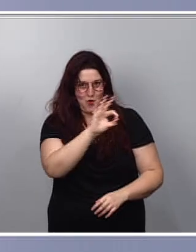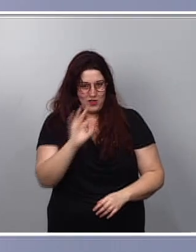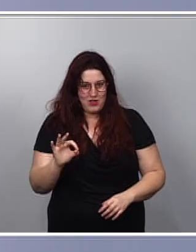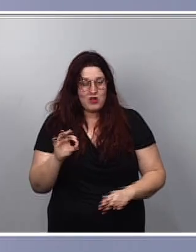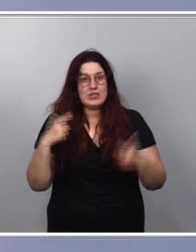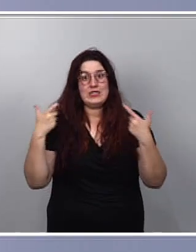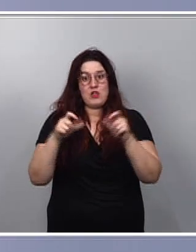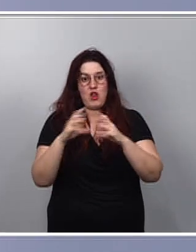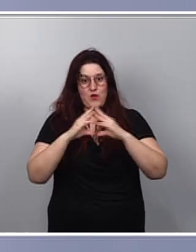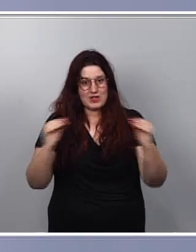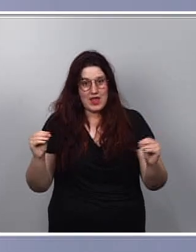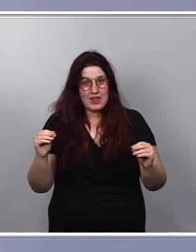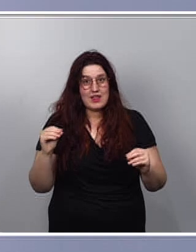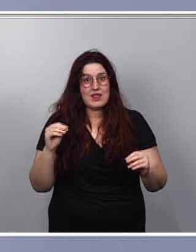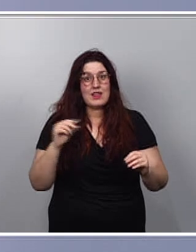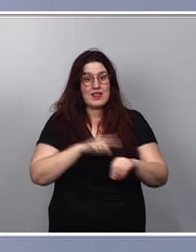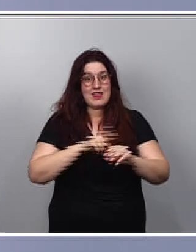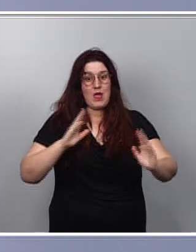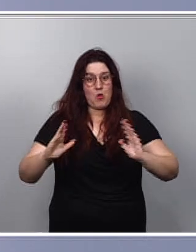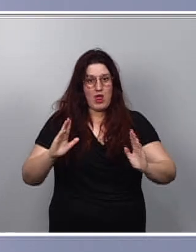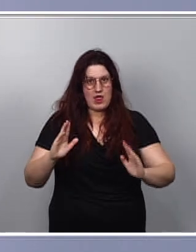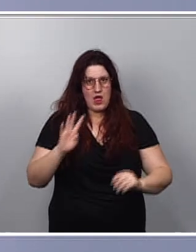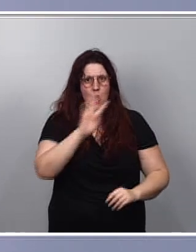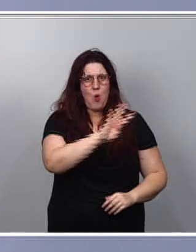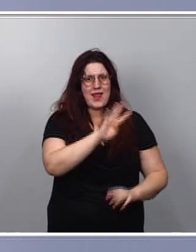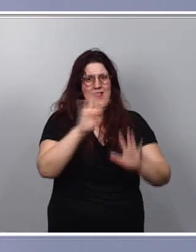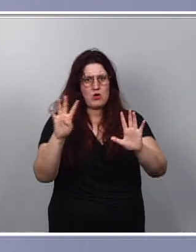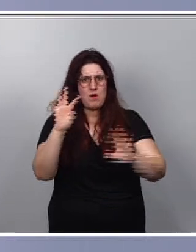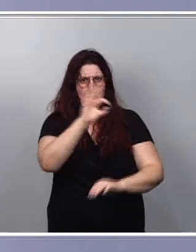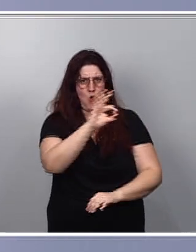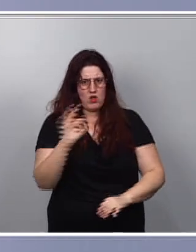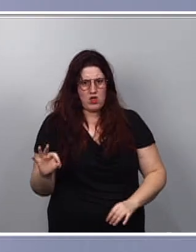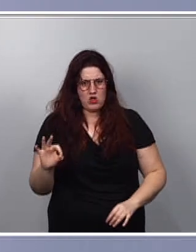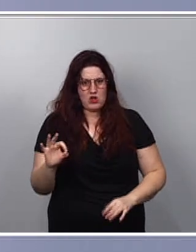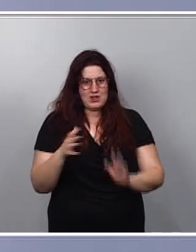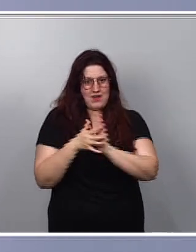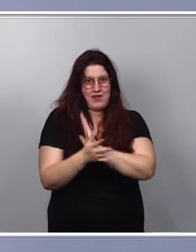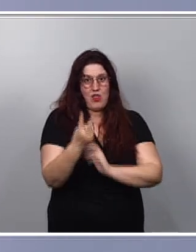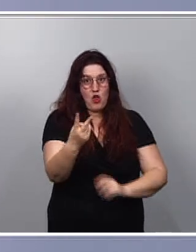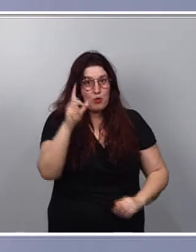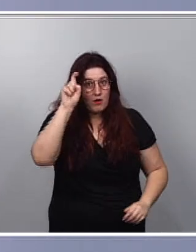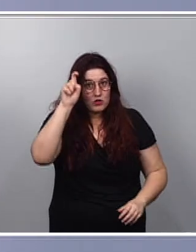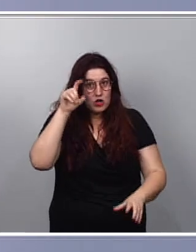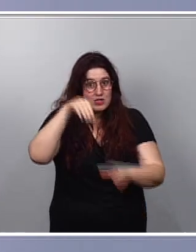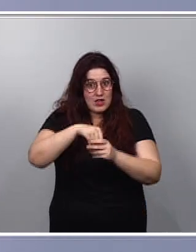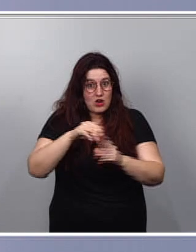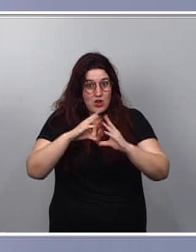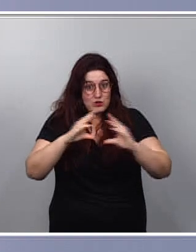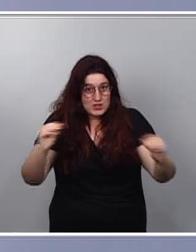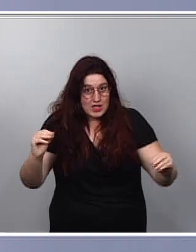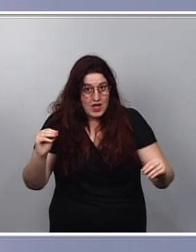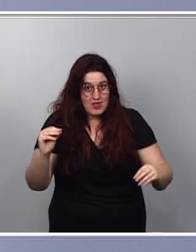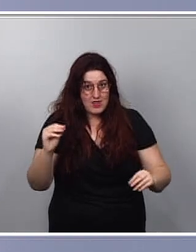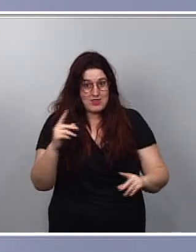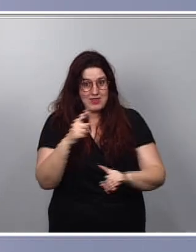universidad, la temporalidad es del 49%. Uno de cada dos profesores de nuestro país de media